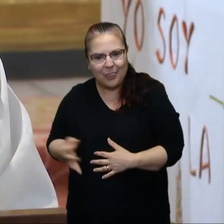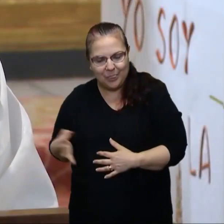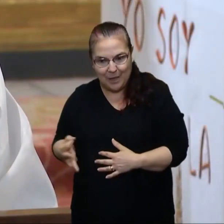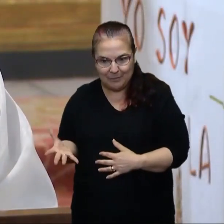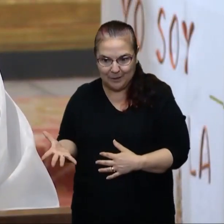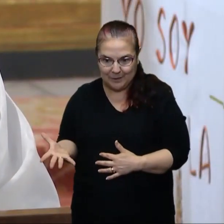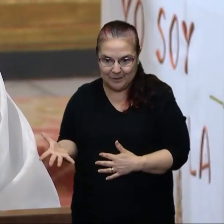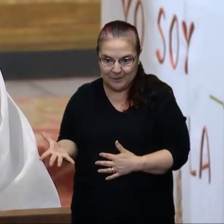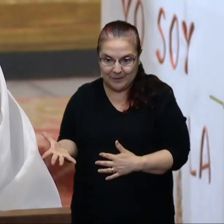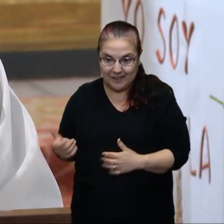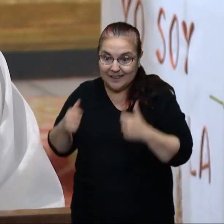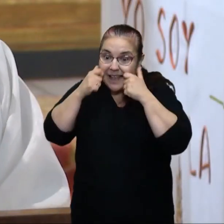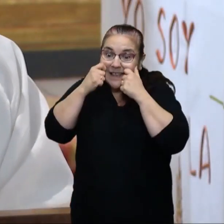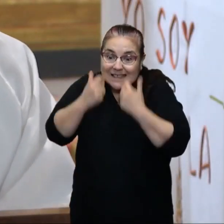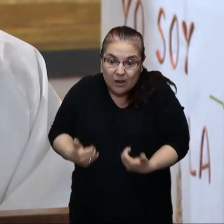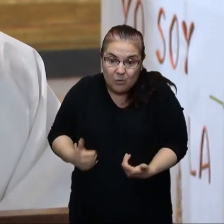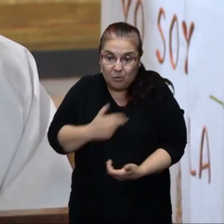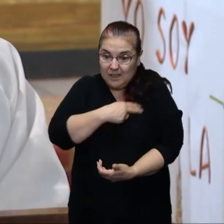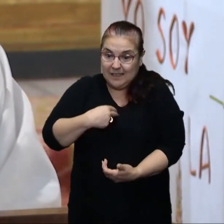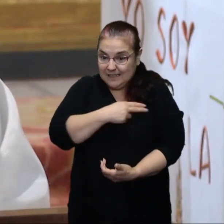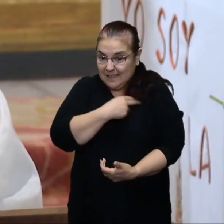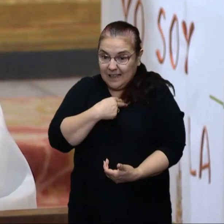Papa, su salud cristiana no está bien.